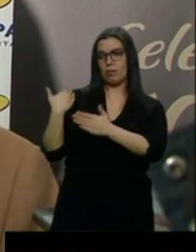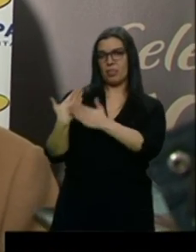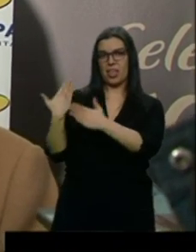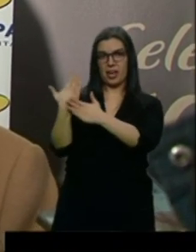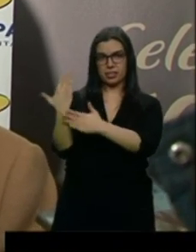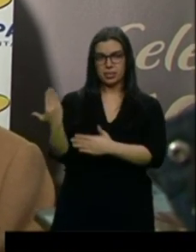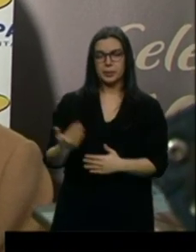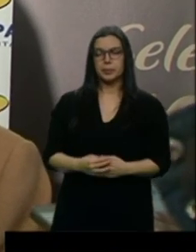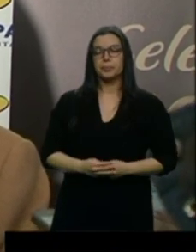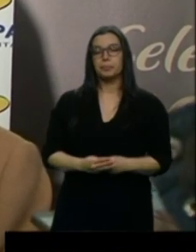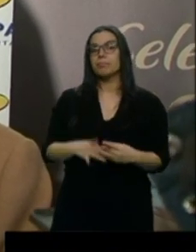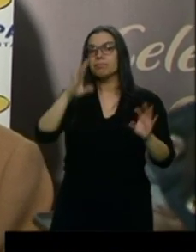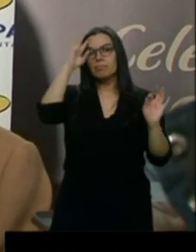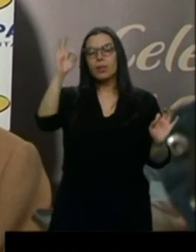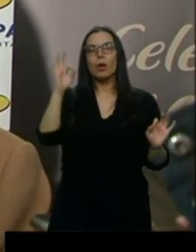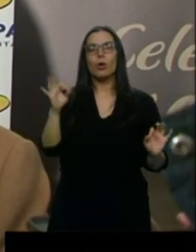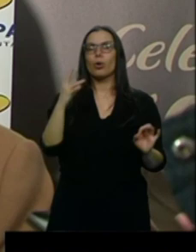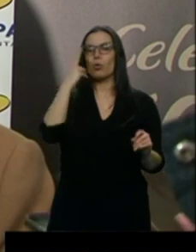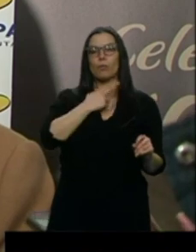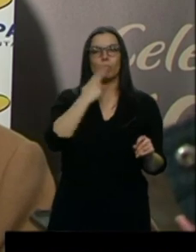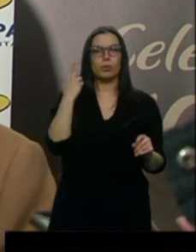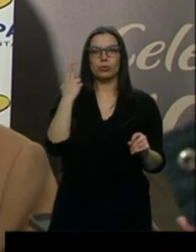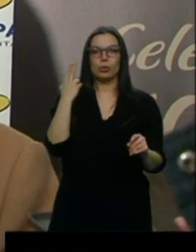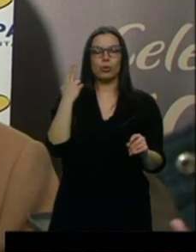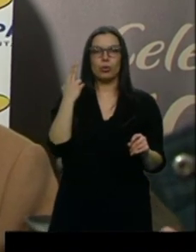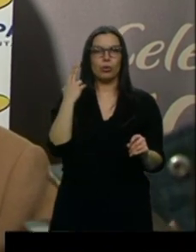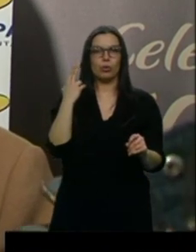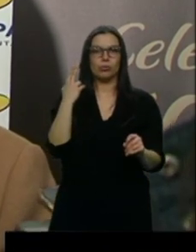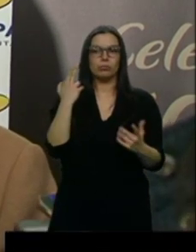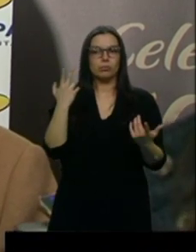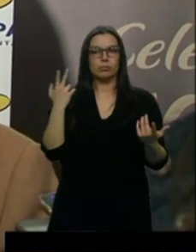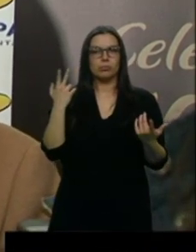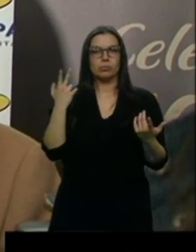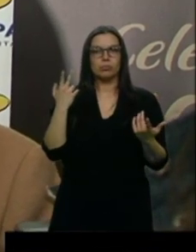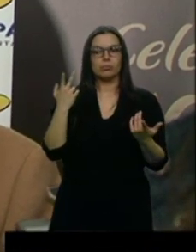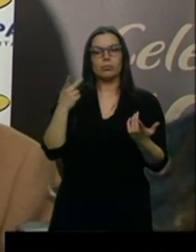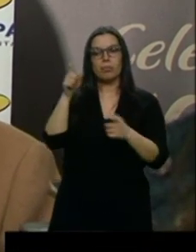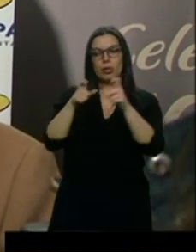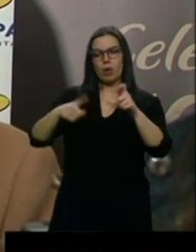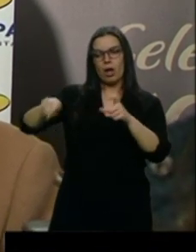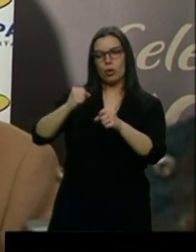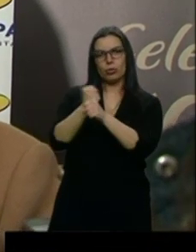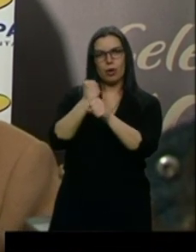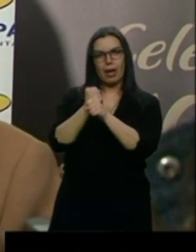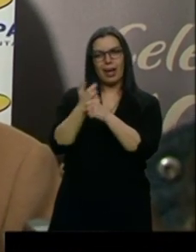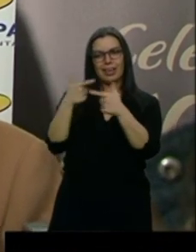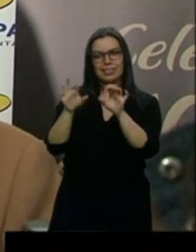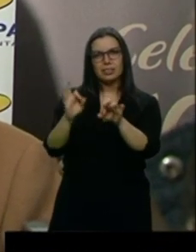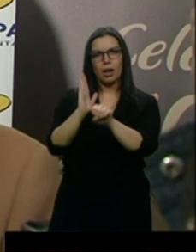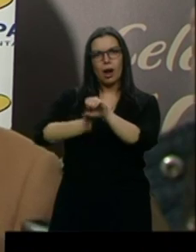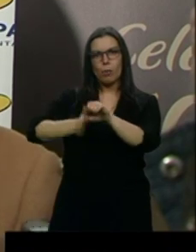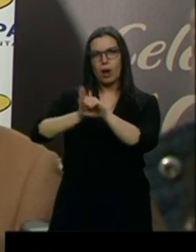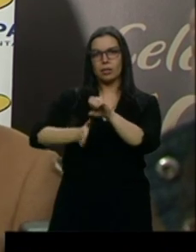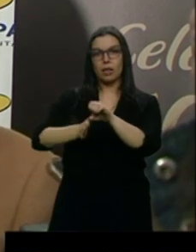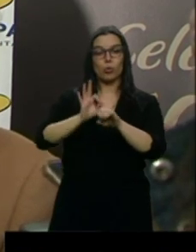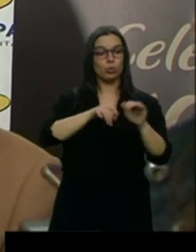lógicamente el compromiso con ellos es que sus remolacheros cobren en cuanto tengamos todos los